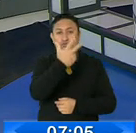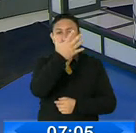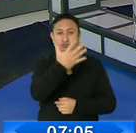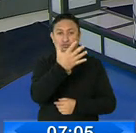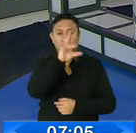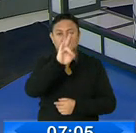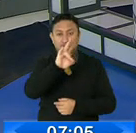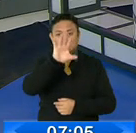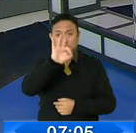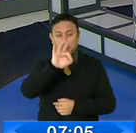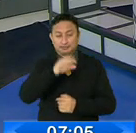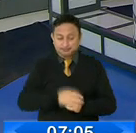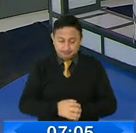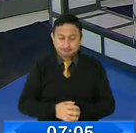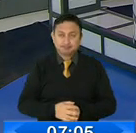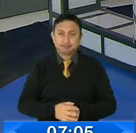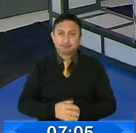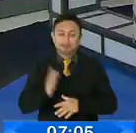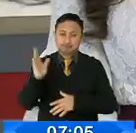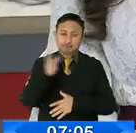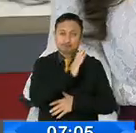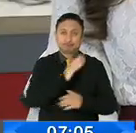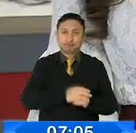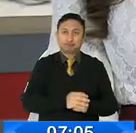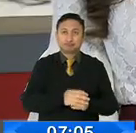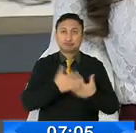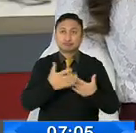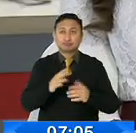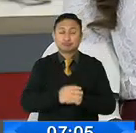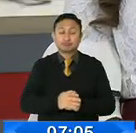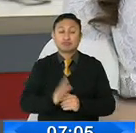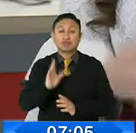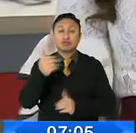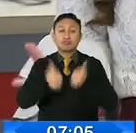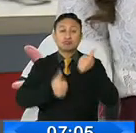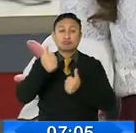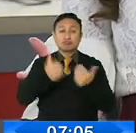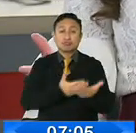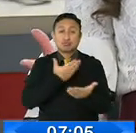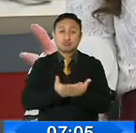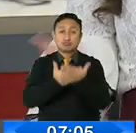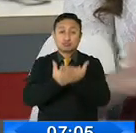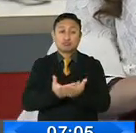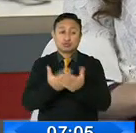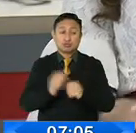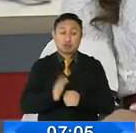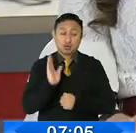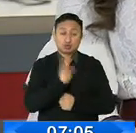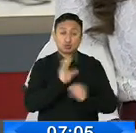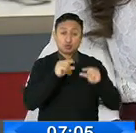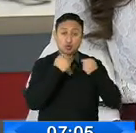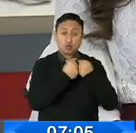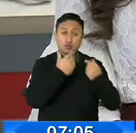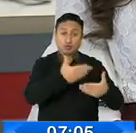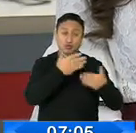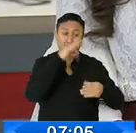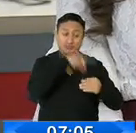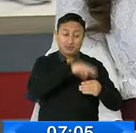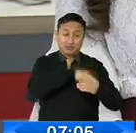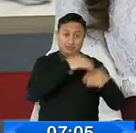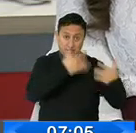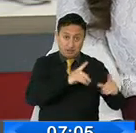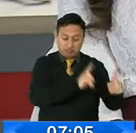Vamos a contarles que más de una docena de binomios presidenciales son propuestos luego de las elecciones primarias desarrolladas por partidos y movimientos